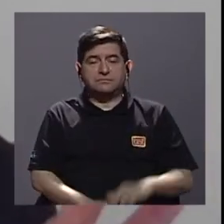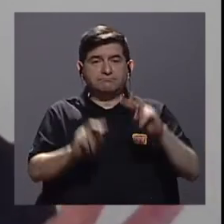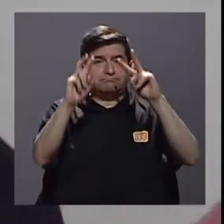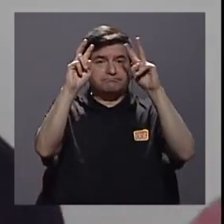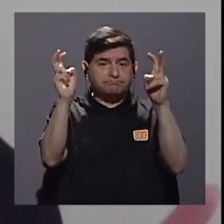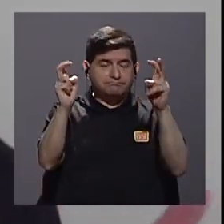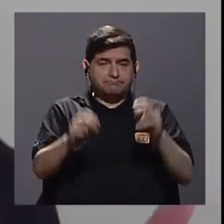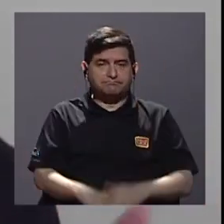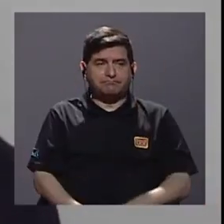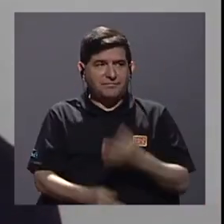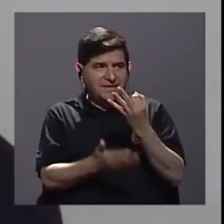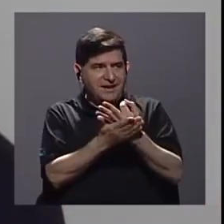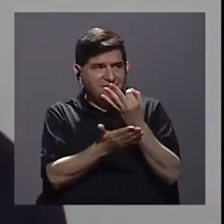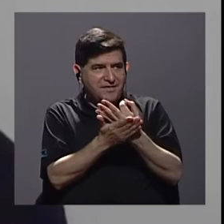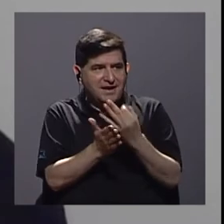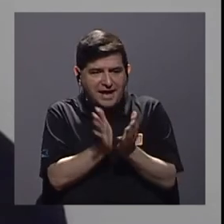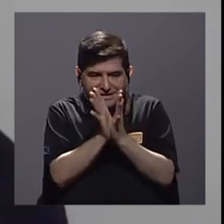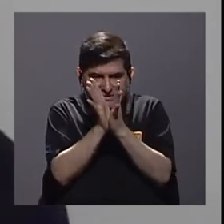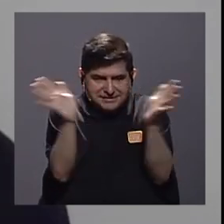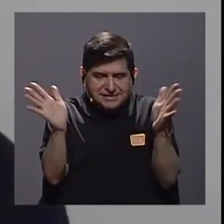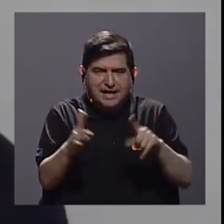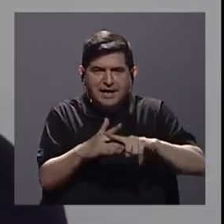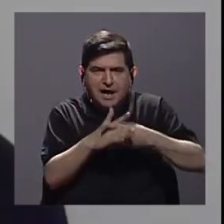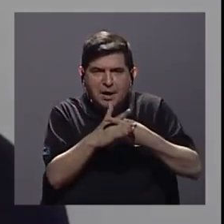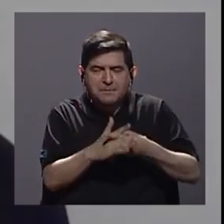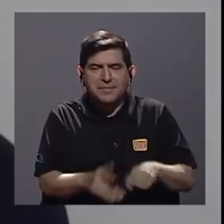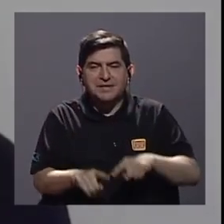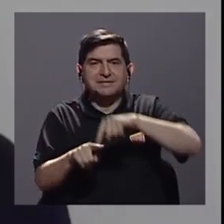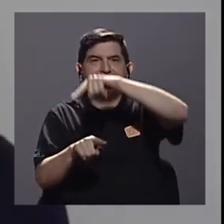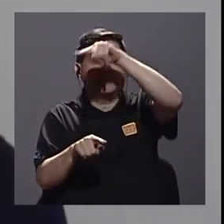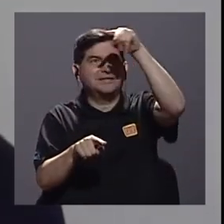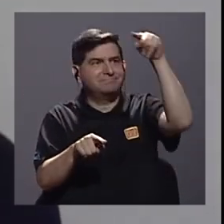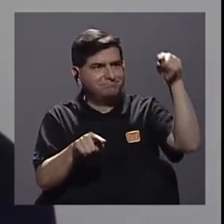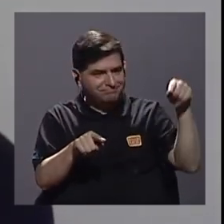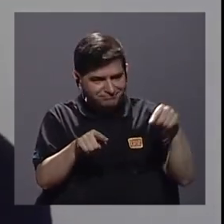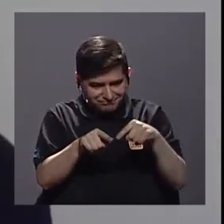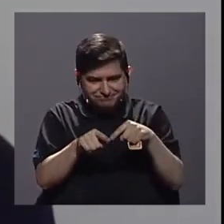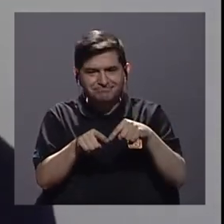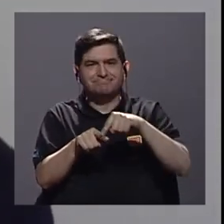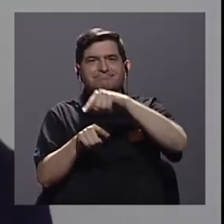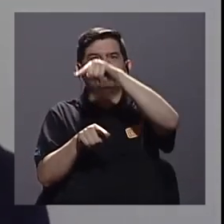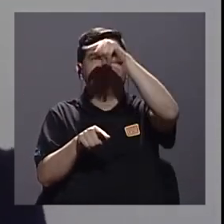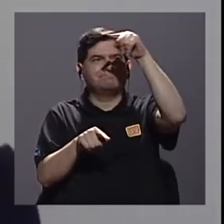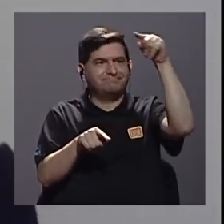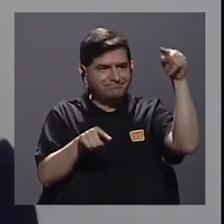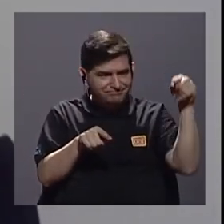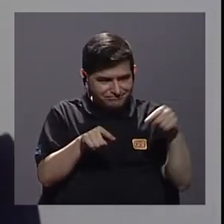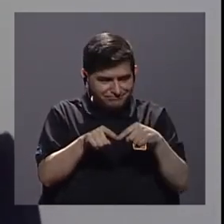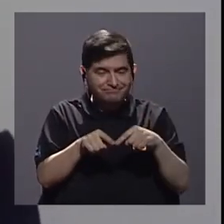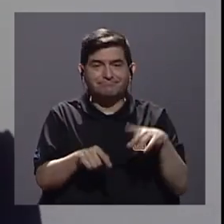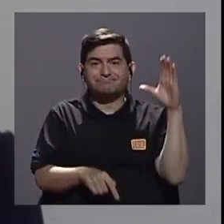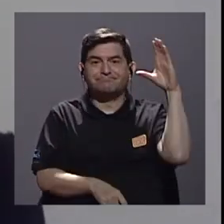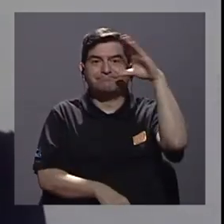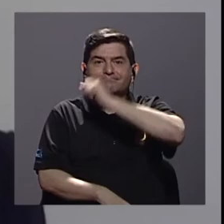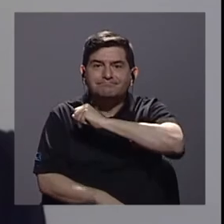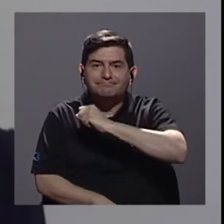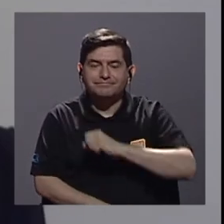tema de las finanzas públicas y se empieza a hacer como un ciclo donde observamos que